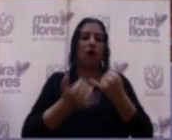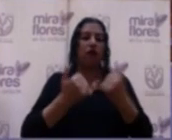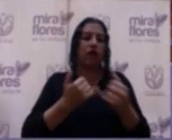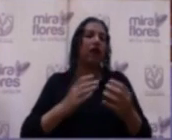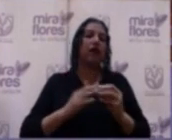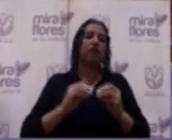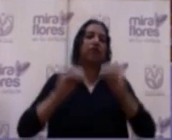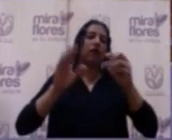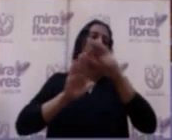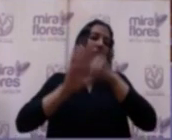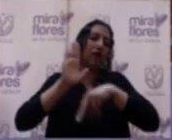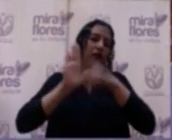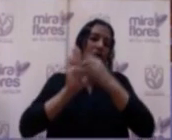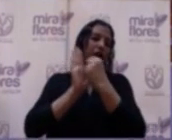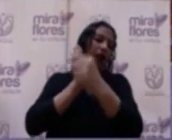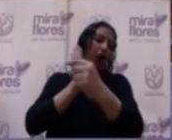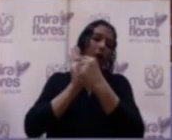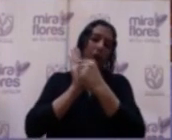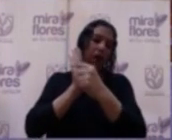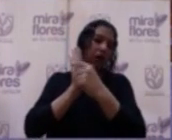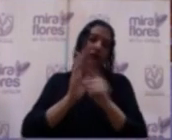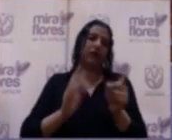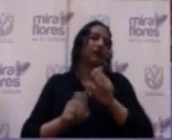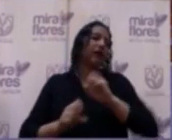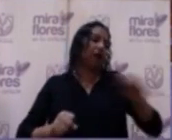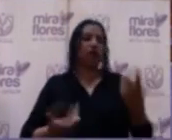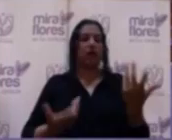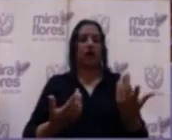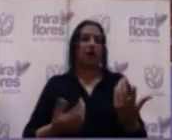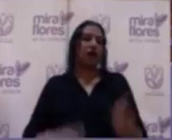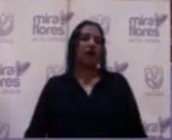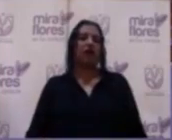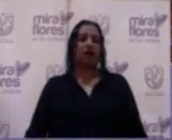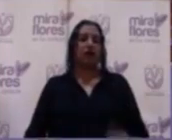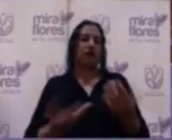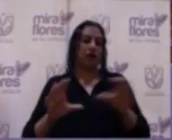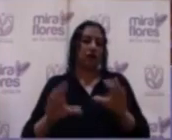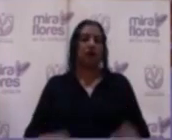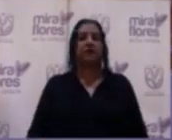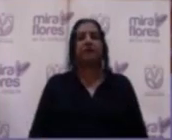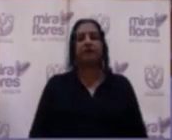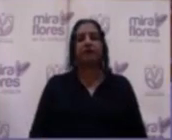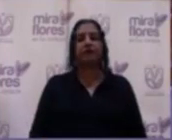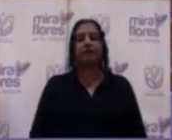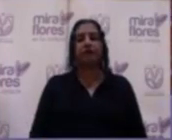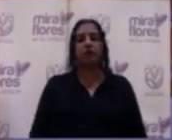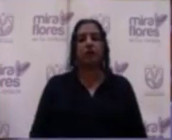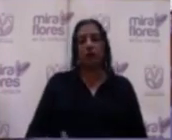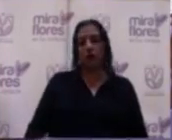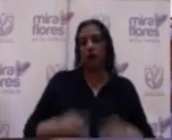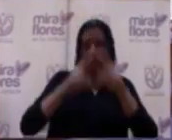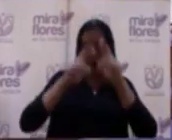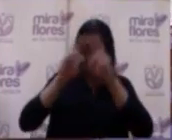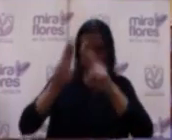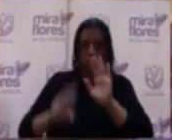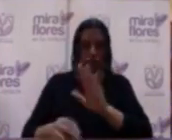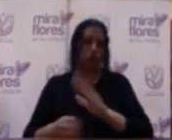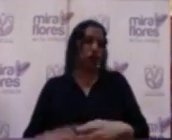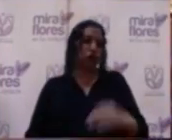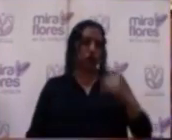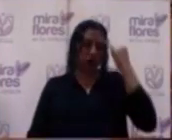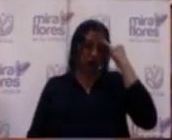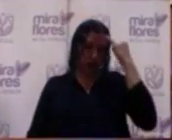tenga un párrafo completo que está inadecuado. Bien, yo respeto su apreciación.